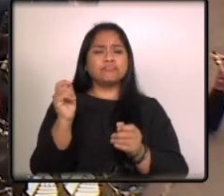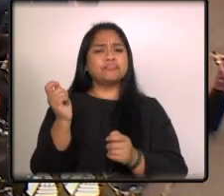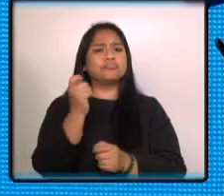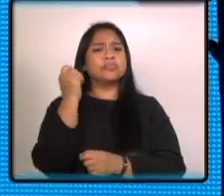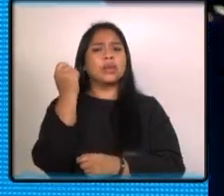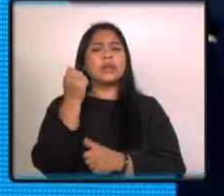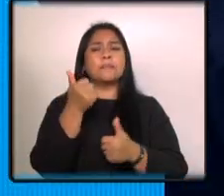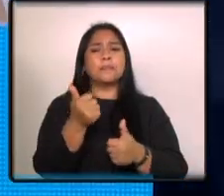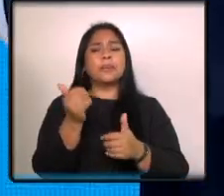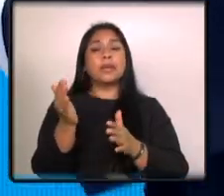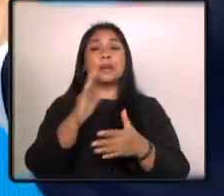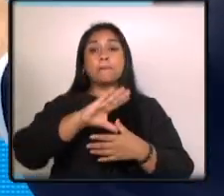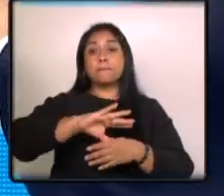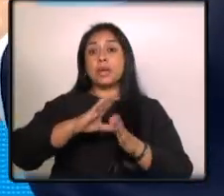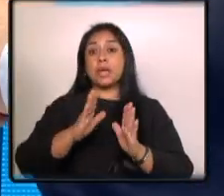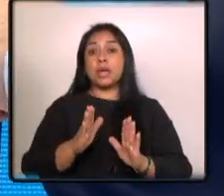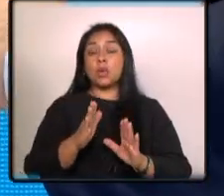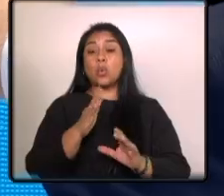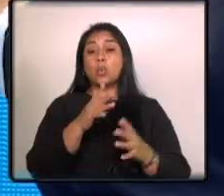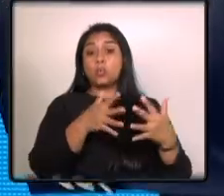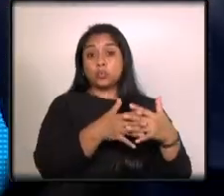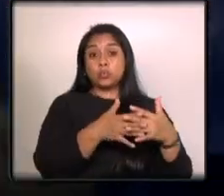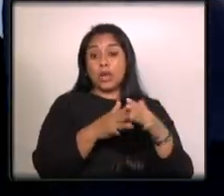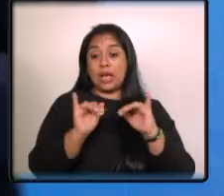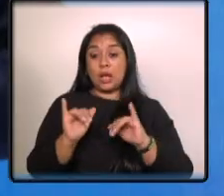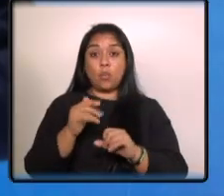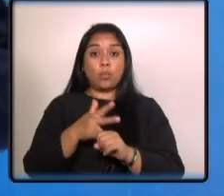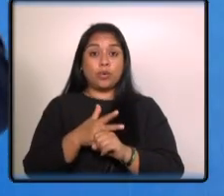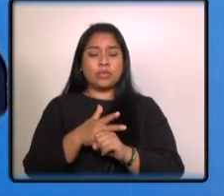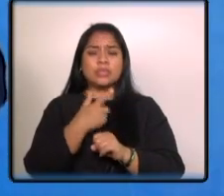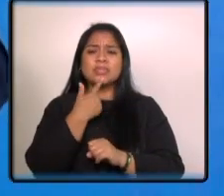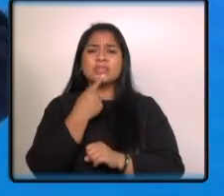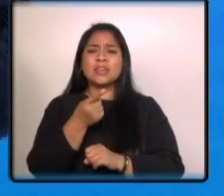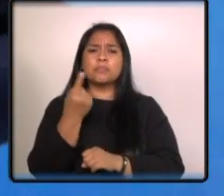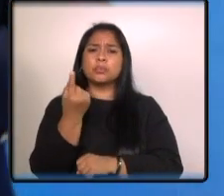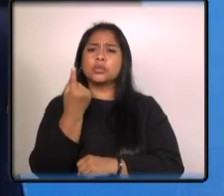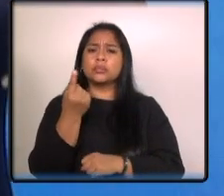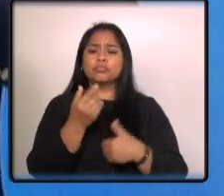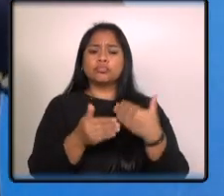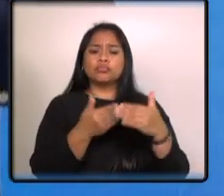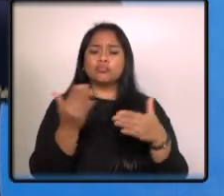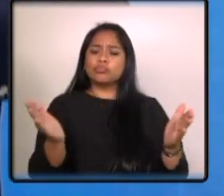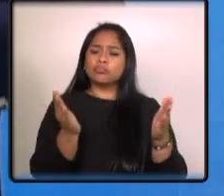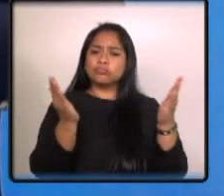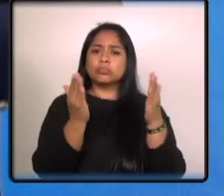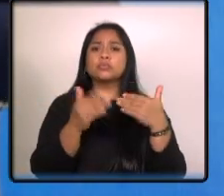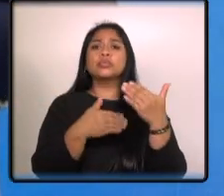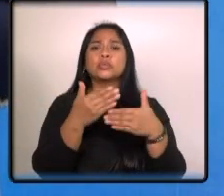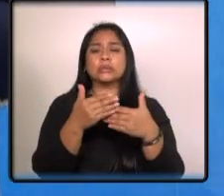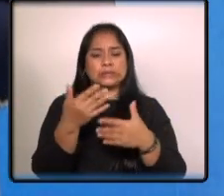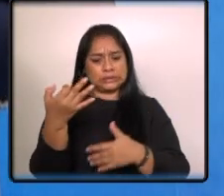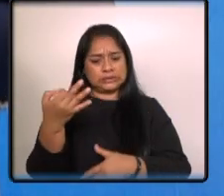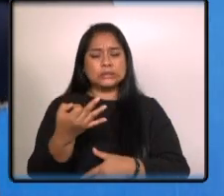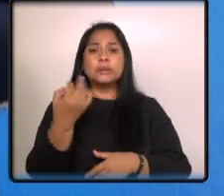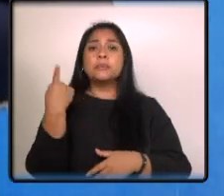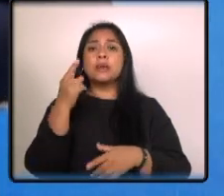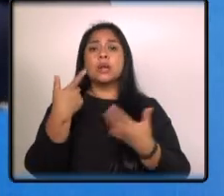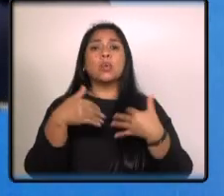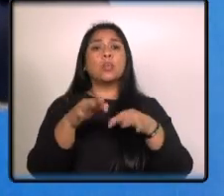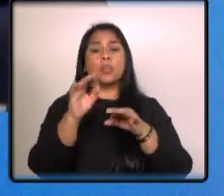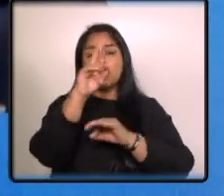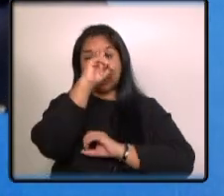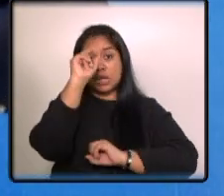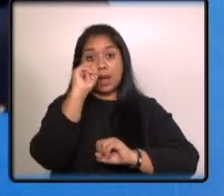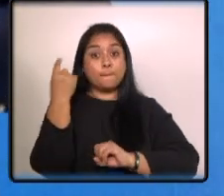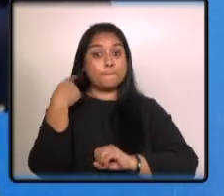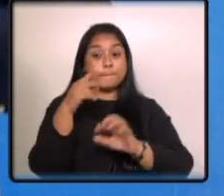el embajador de eeuu en guatemala manifestó la importancia de promover los procesos adecuados para las oportunidades de empleo para